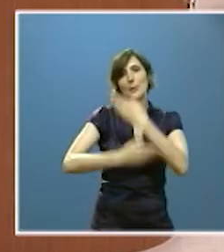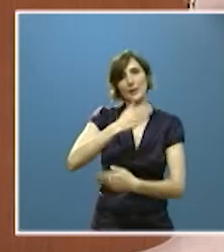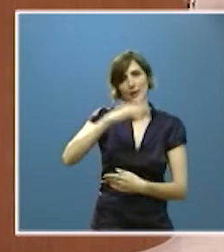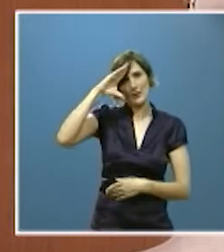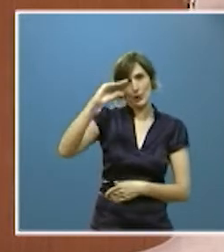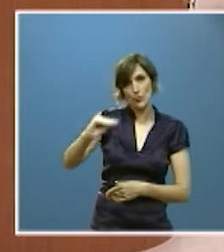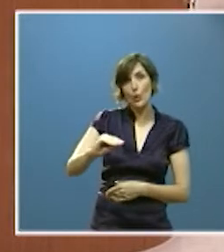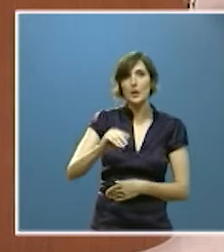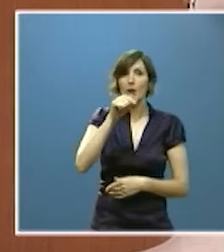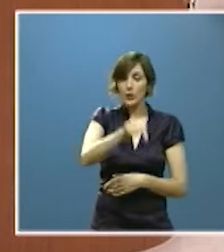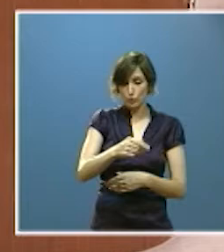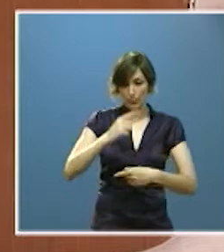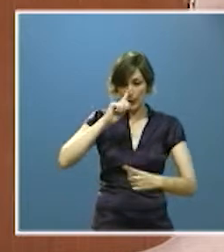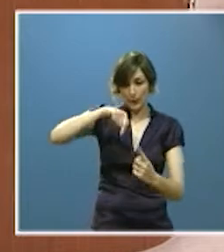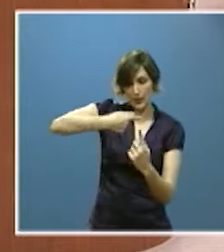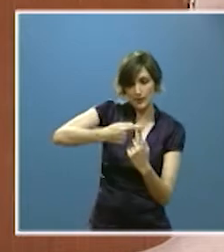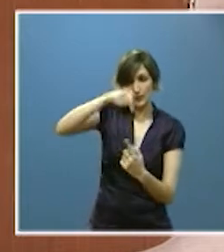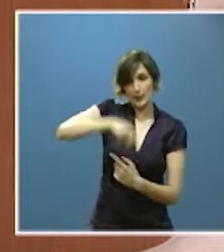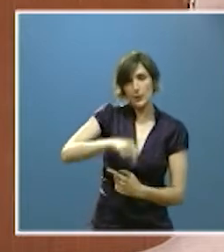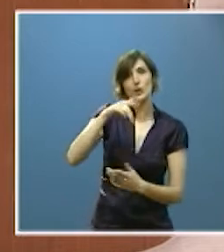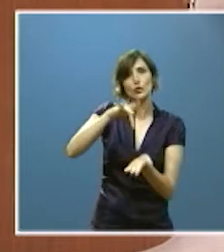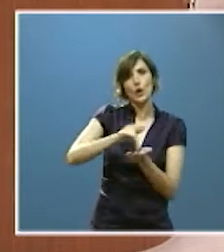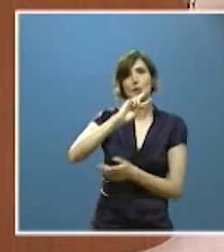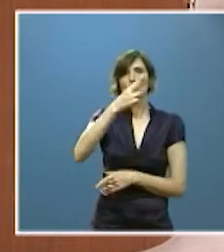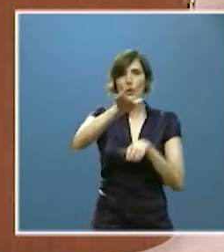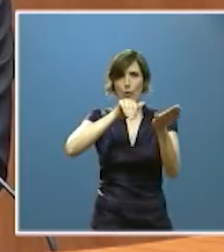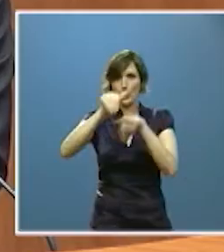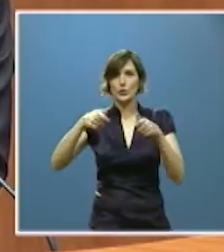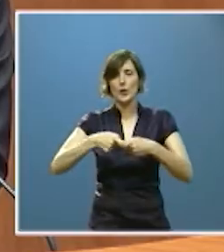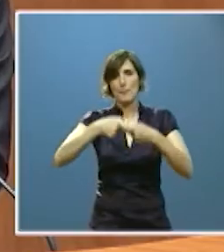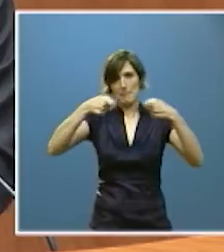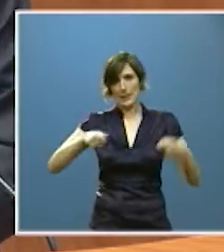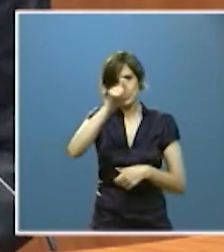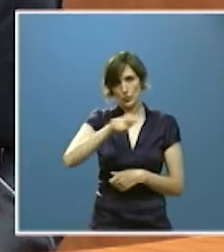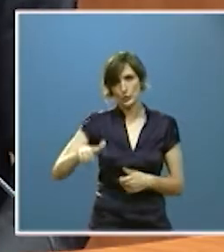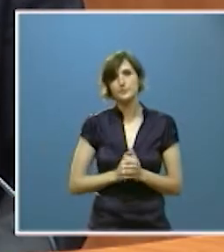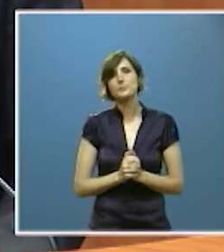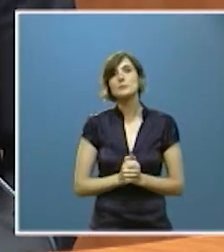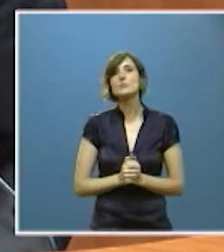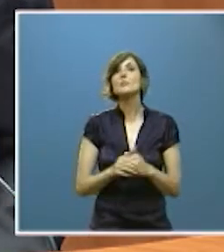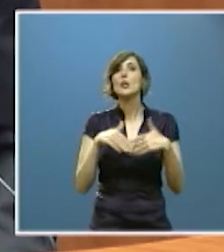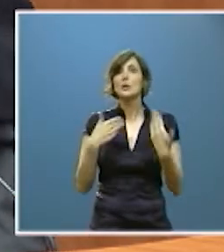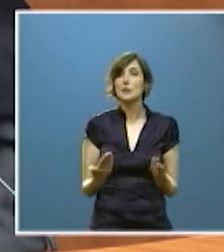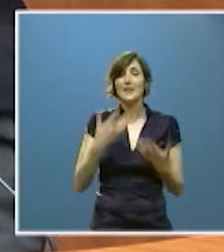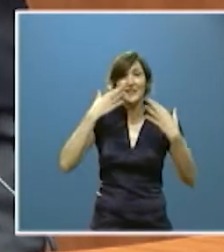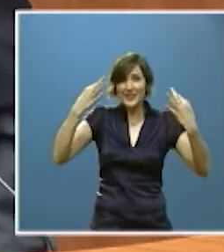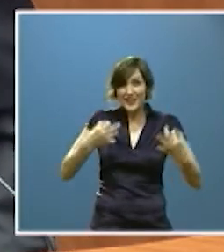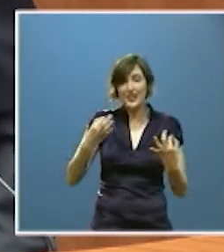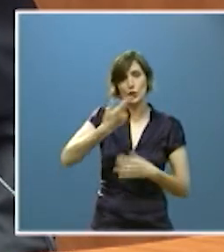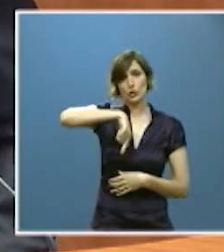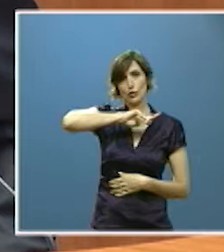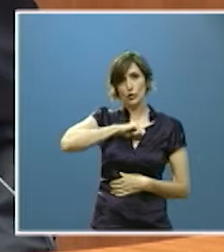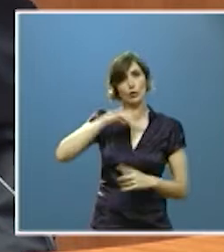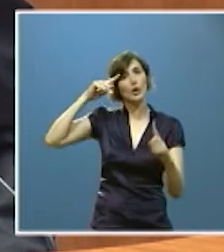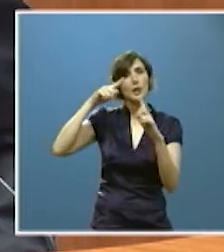continuidad este mismo año con una segunda convocatoria más amplia. Así pues, el gran objetivo de la